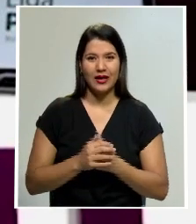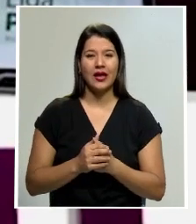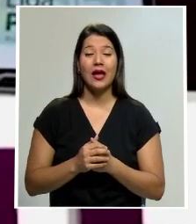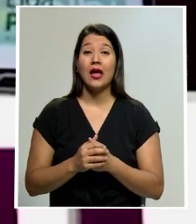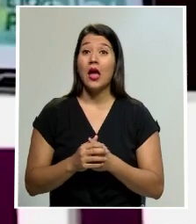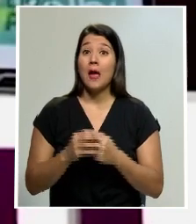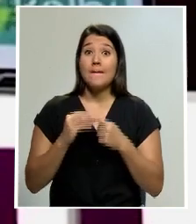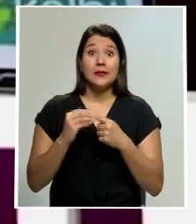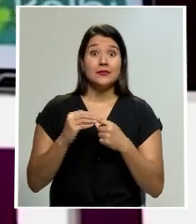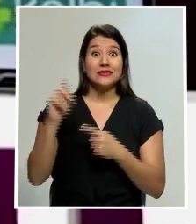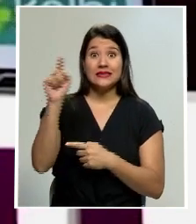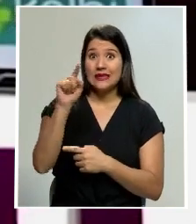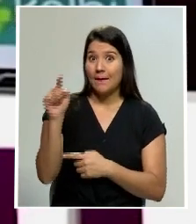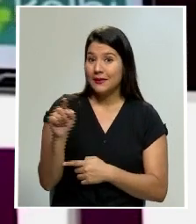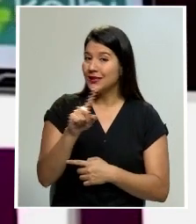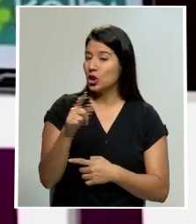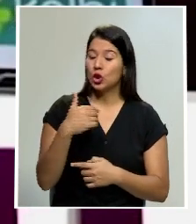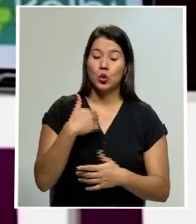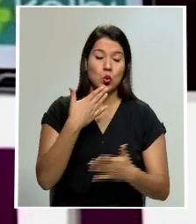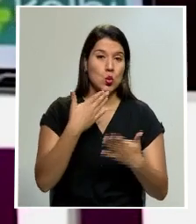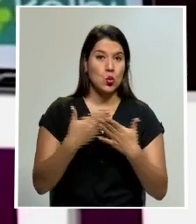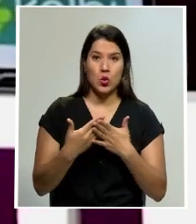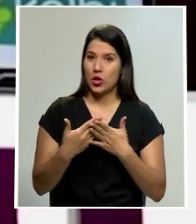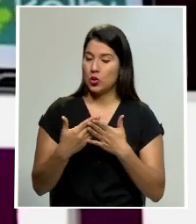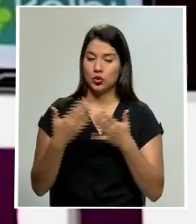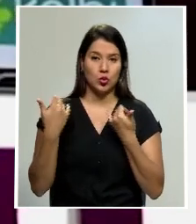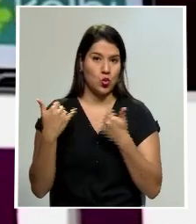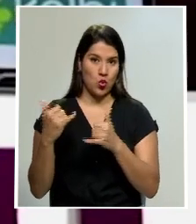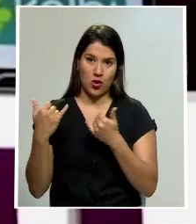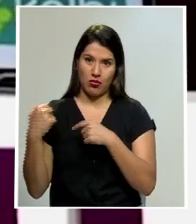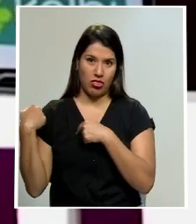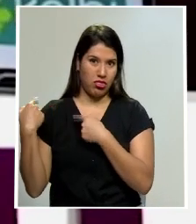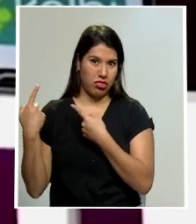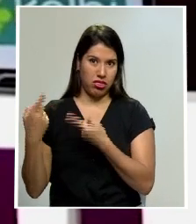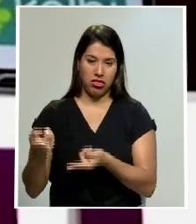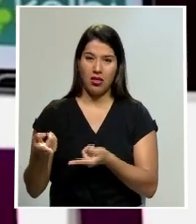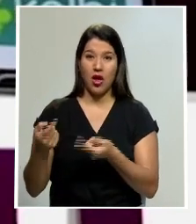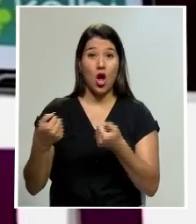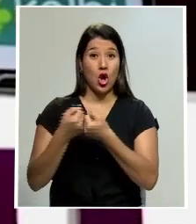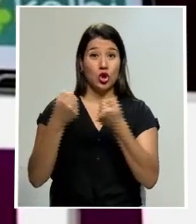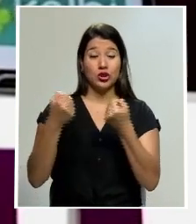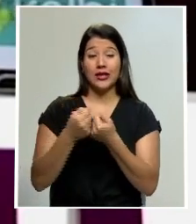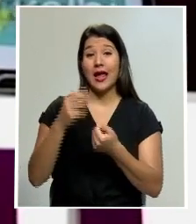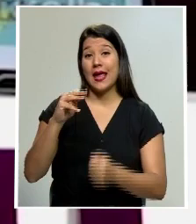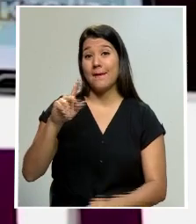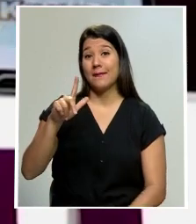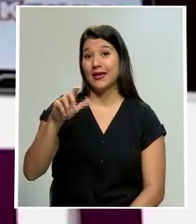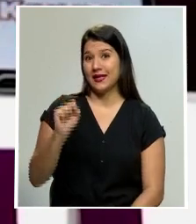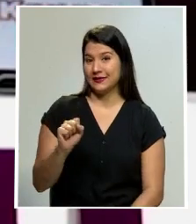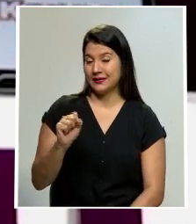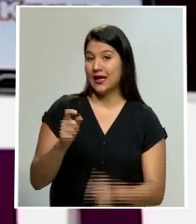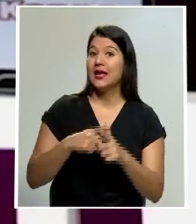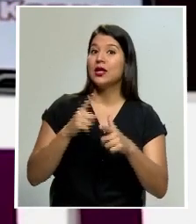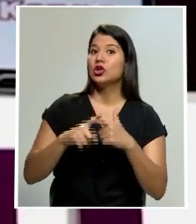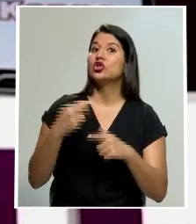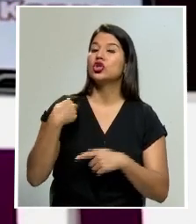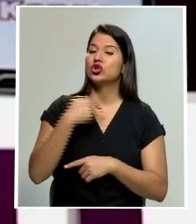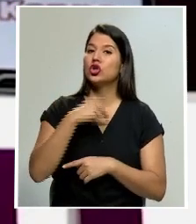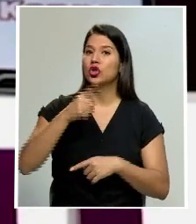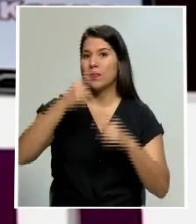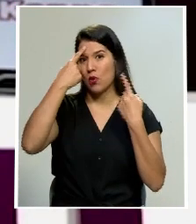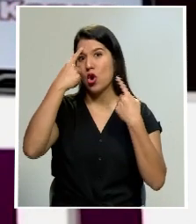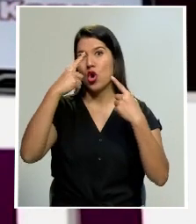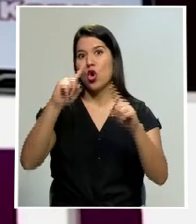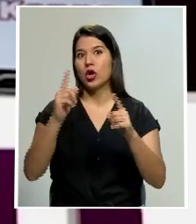Zapriza, donde no ha tenido buenas experiencias en los últimos torneos contra equipos de la MLS. Ahí tenemos que equilibrar, ya hemos